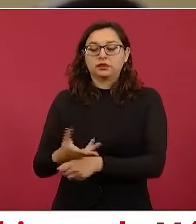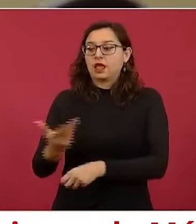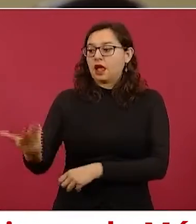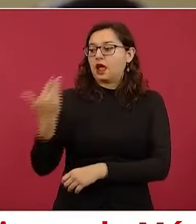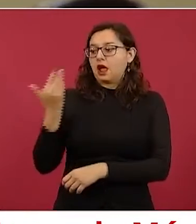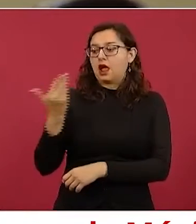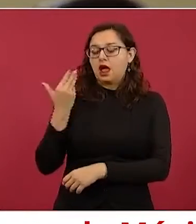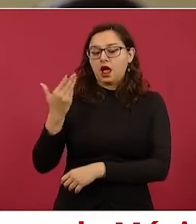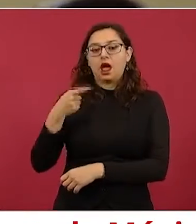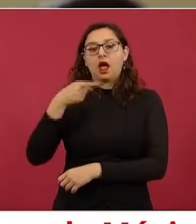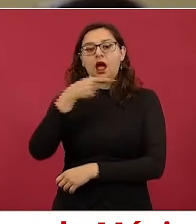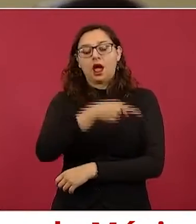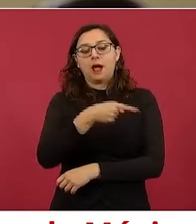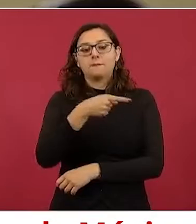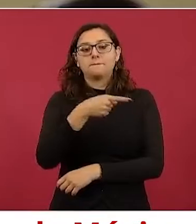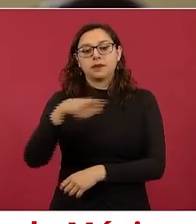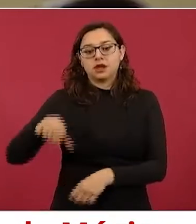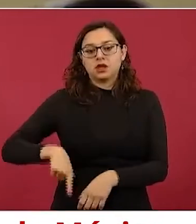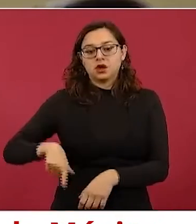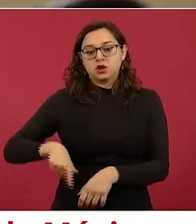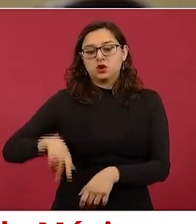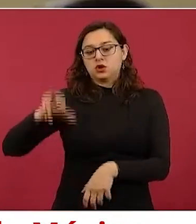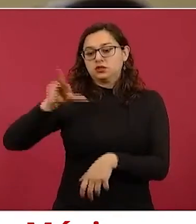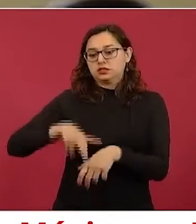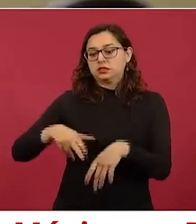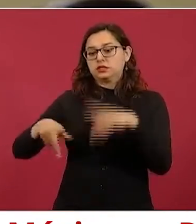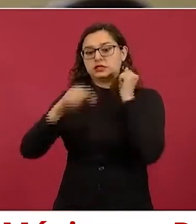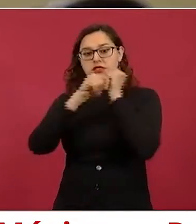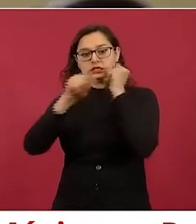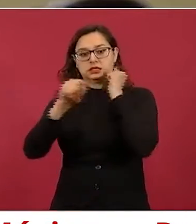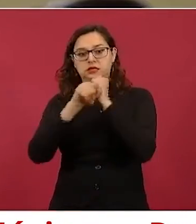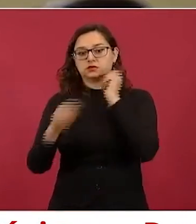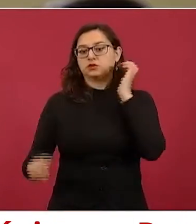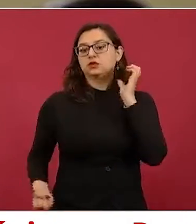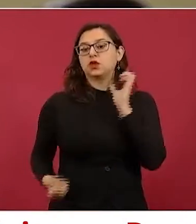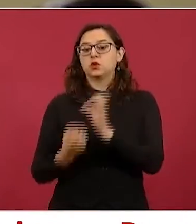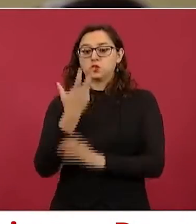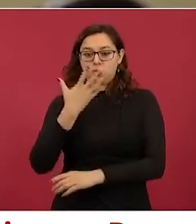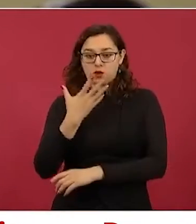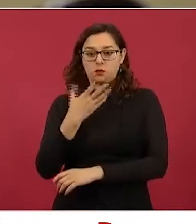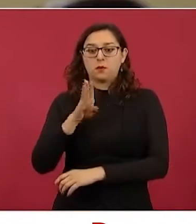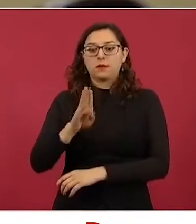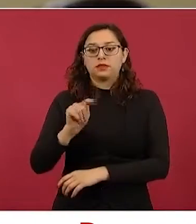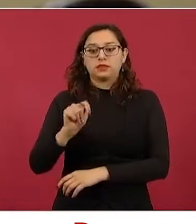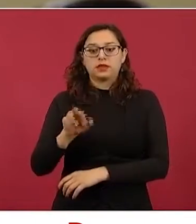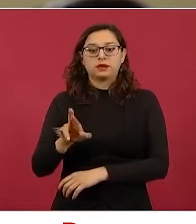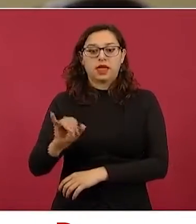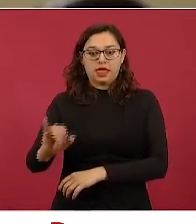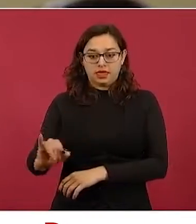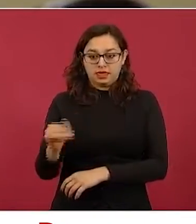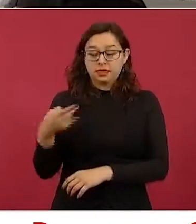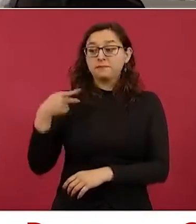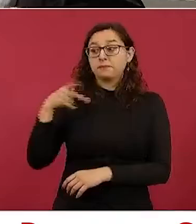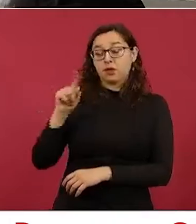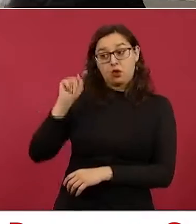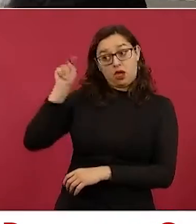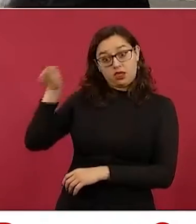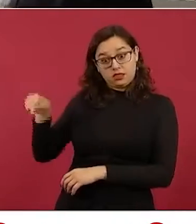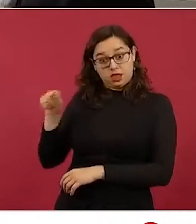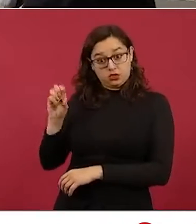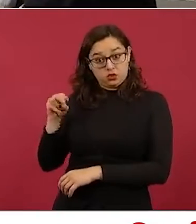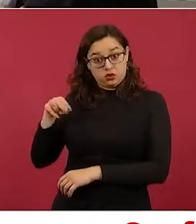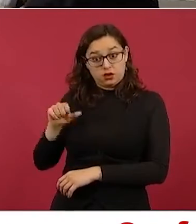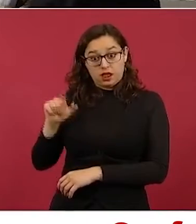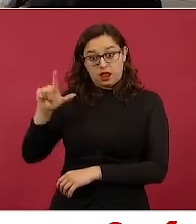línea del transporte BTRI, llamado macroperiférico. Sin embargo, los artesanos de Tonalá quedaron